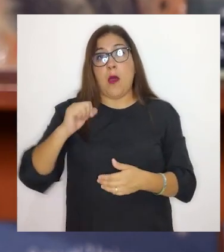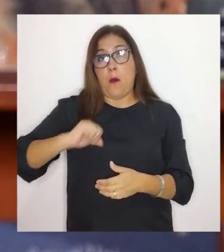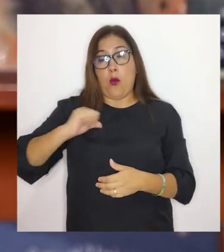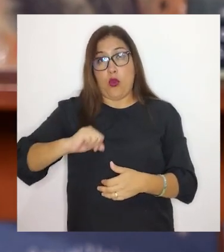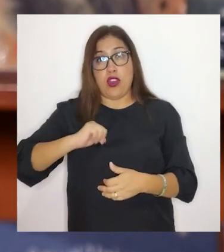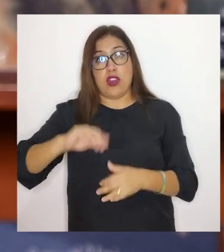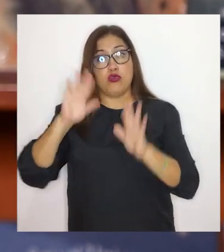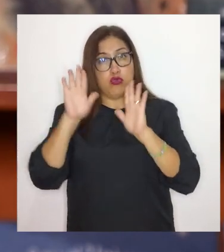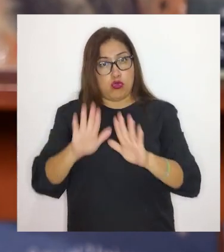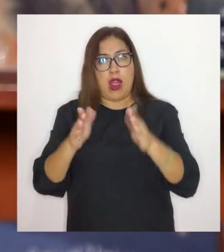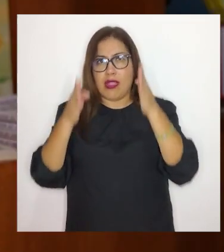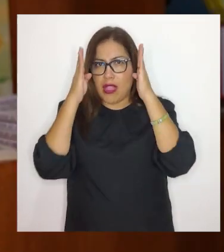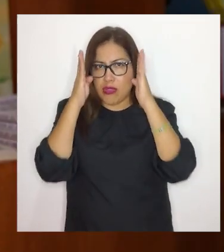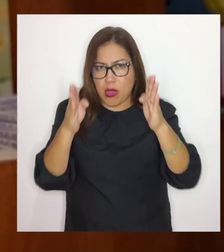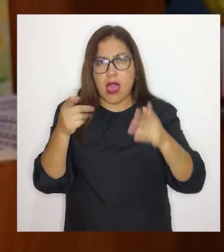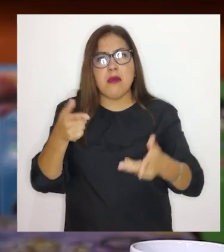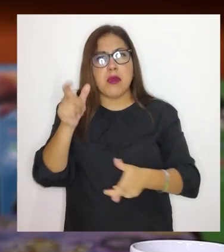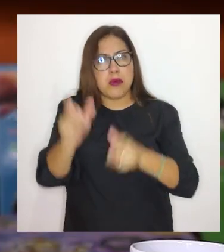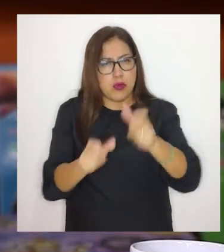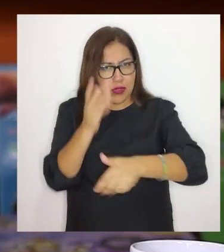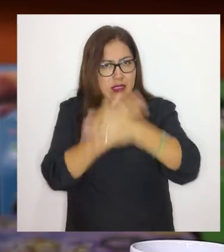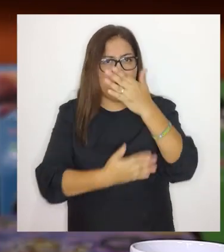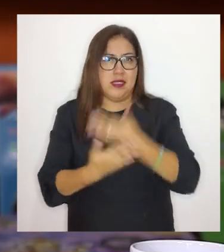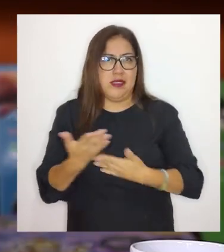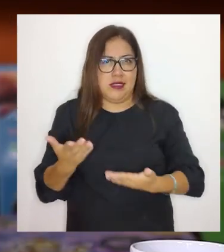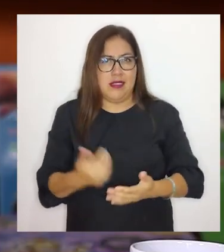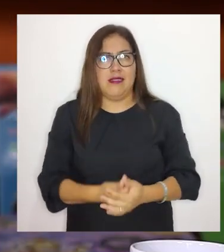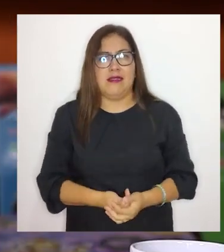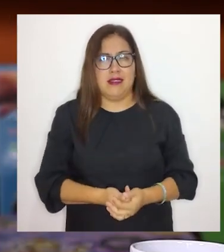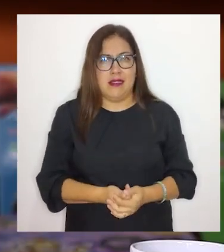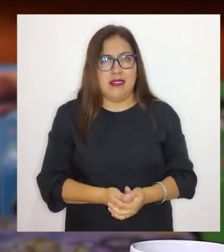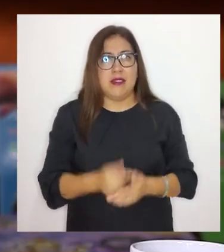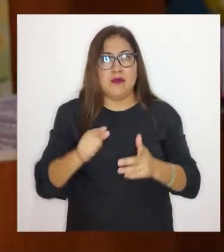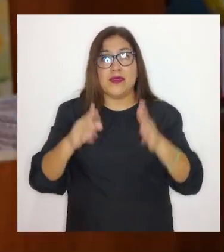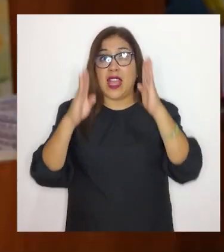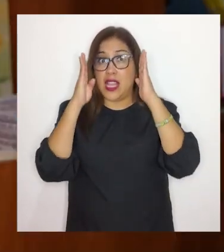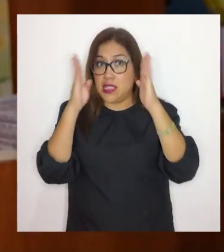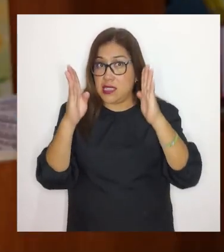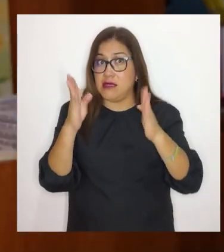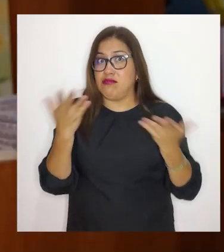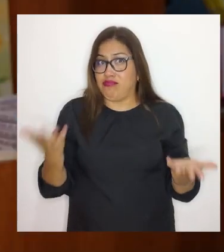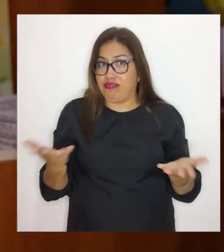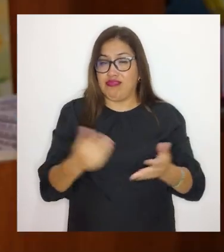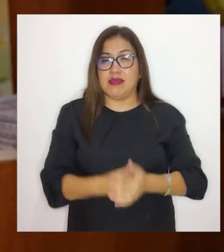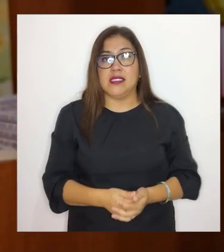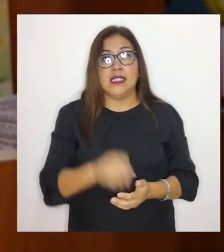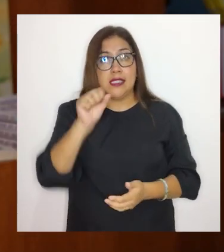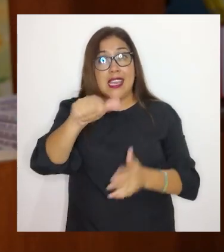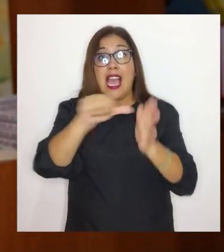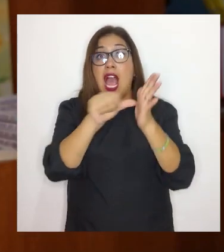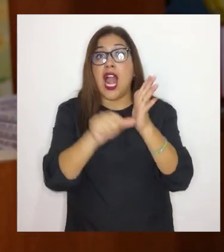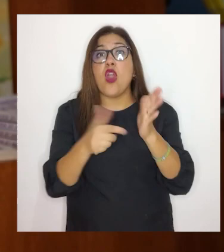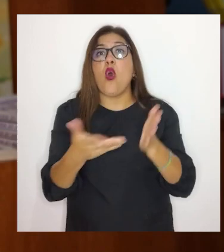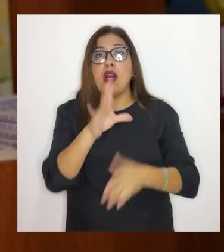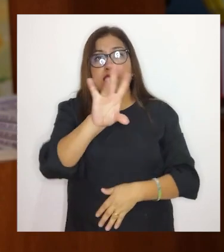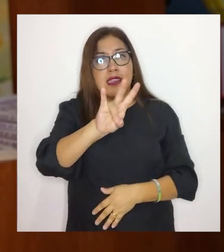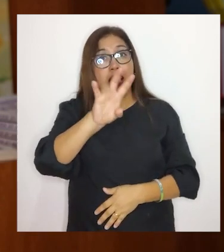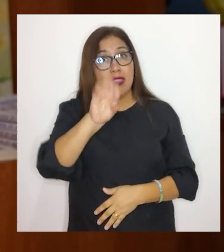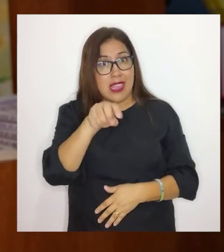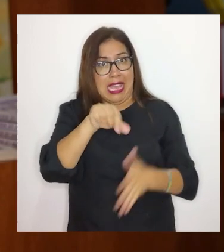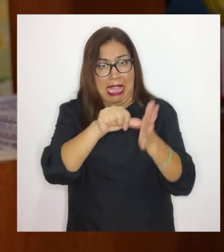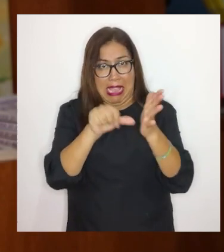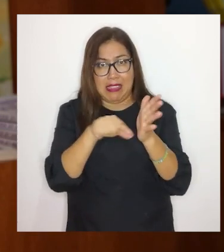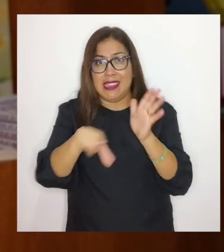oficinas municipales de atención a las personas con discapacidad. Atención, amigas y amigos, esto está en el artículo